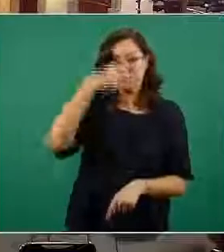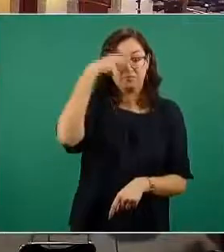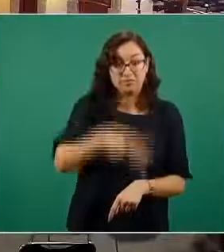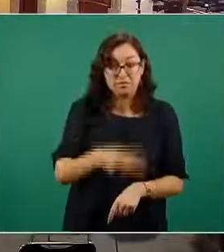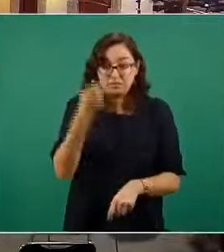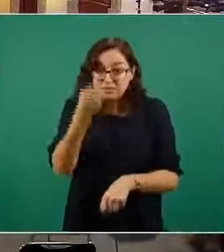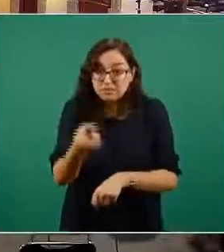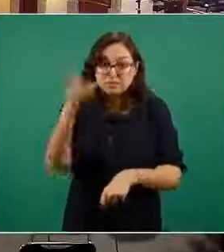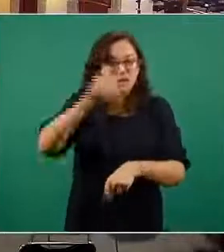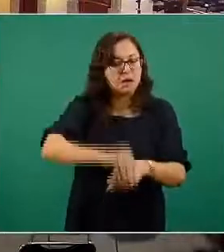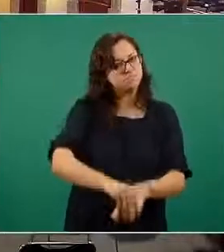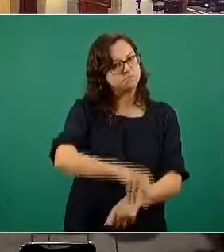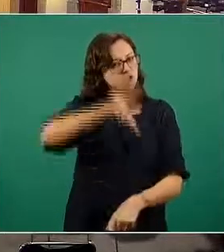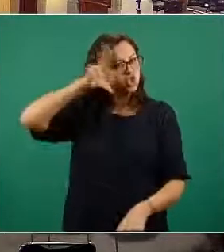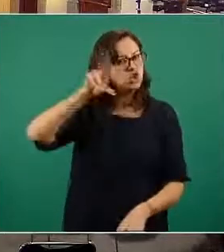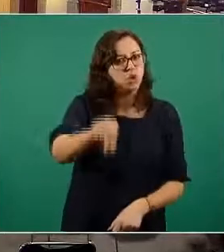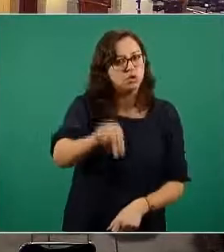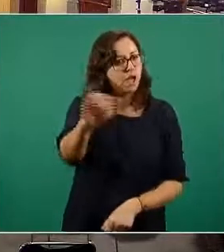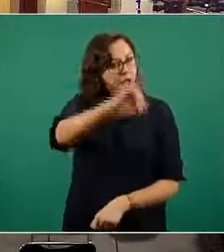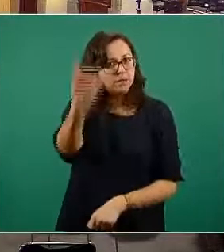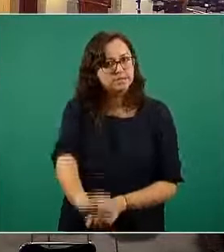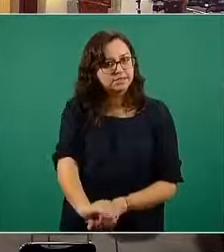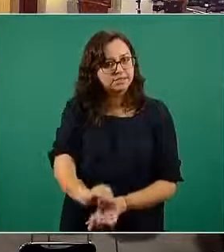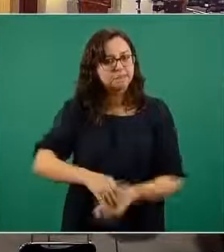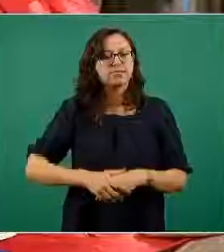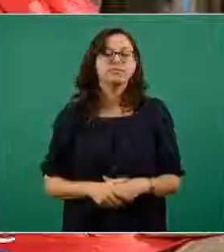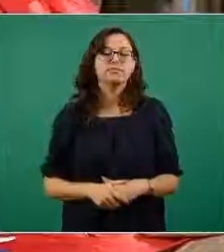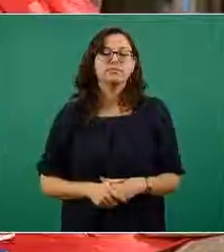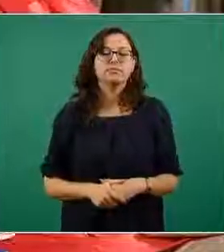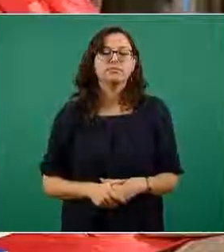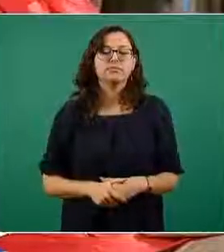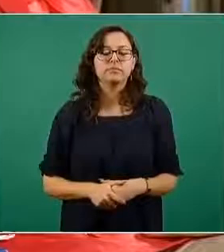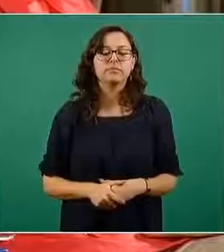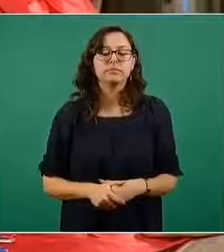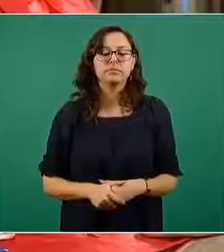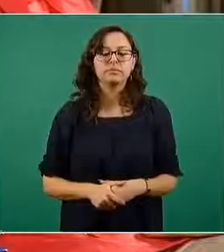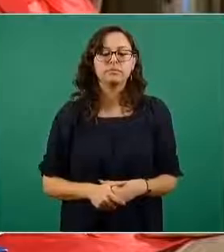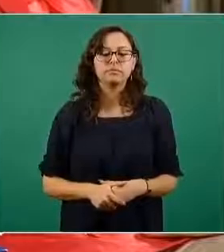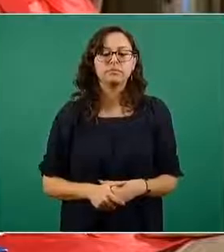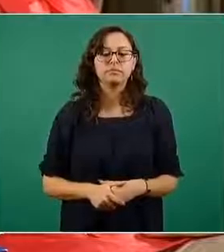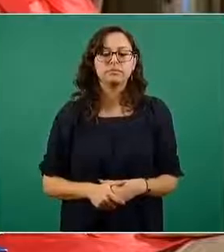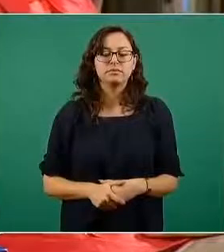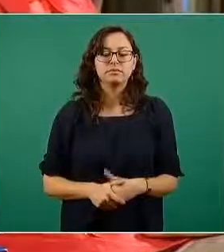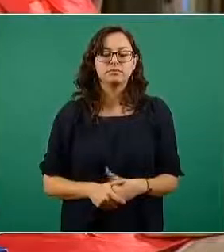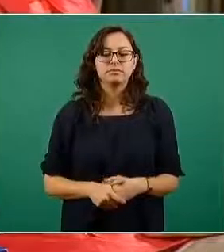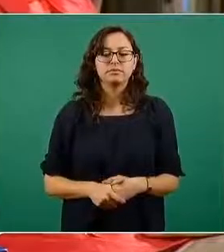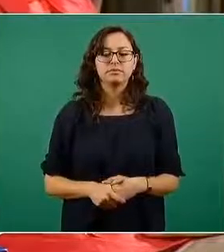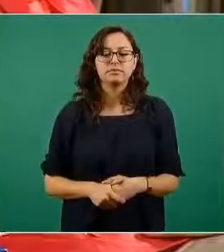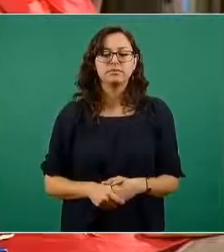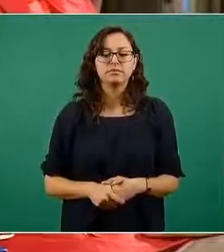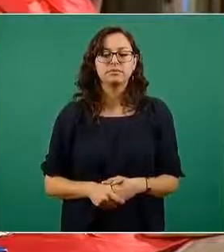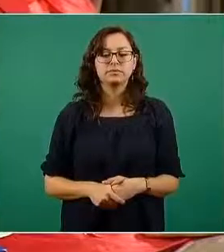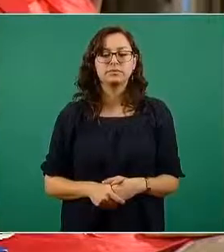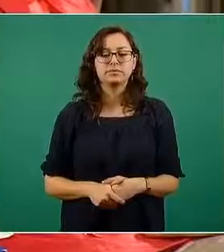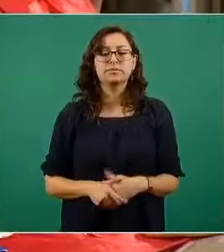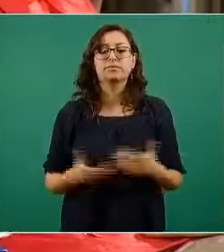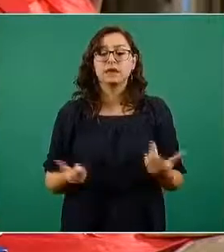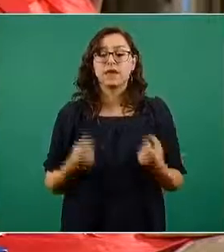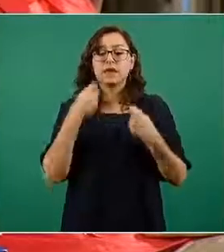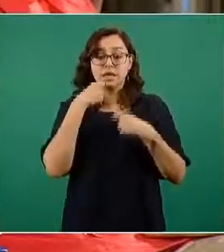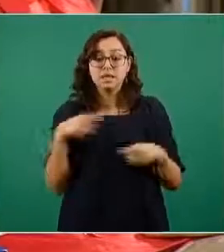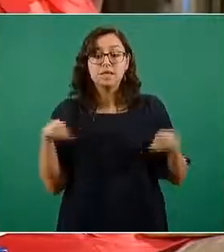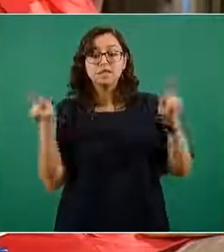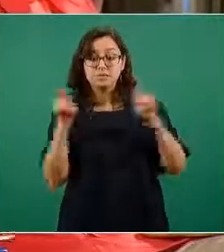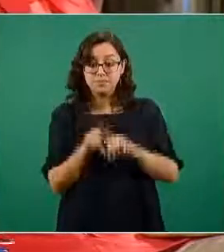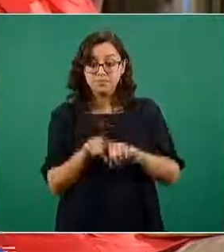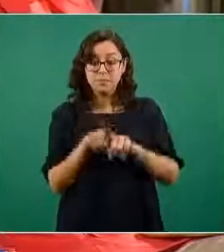claro también en el mismo documento se habla sobre recomendar a los médicos que eviten la